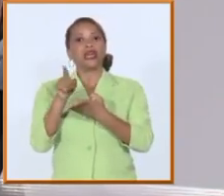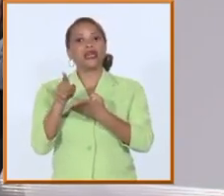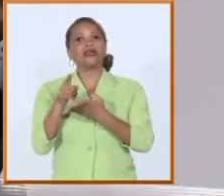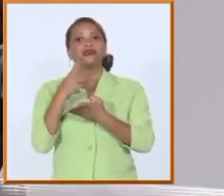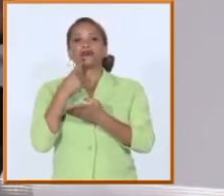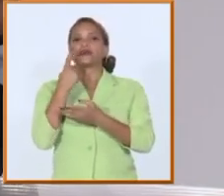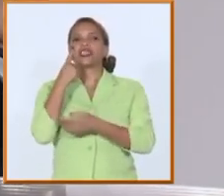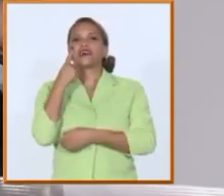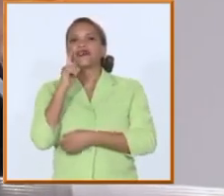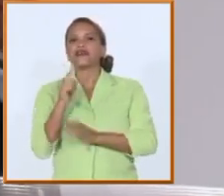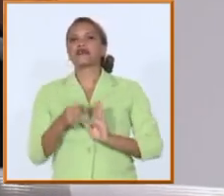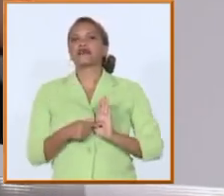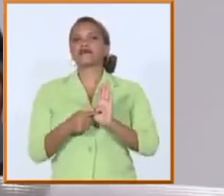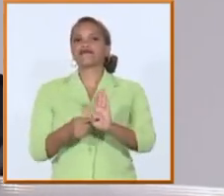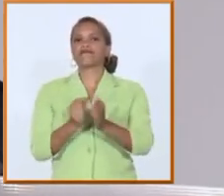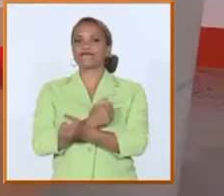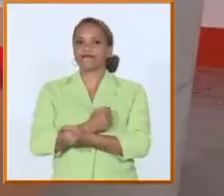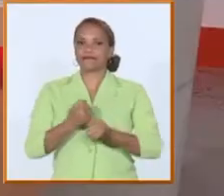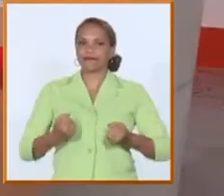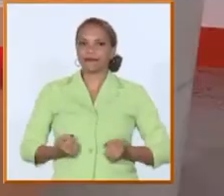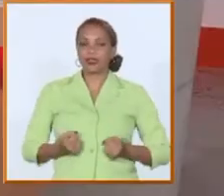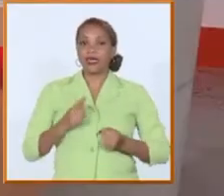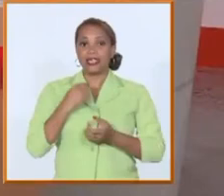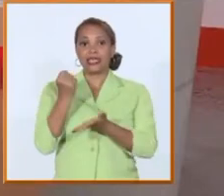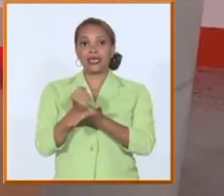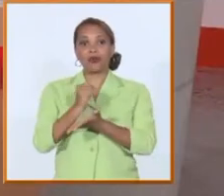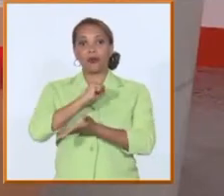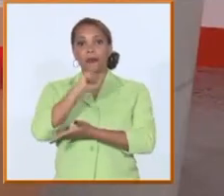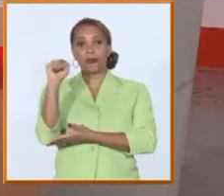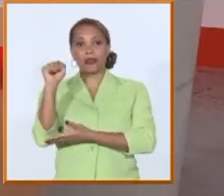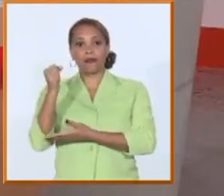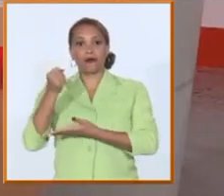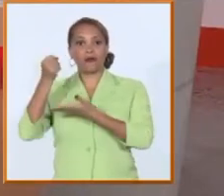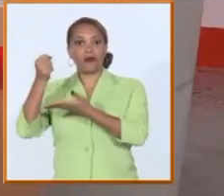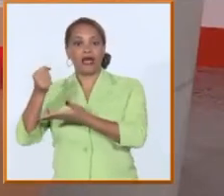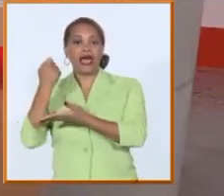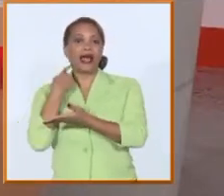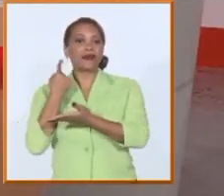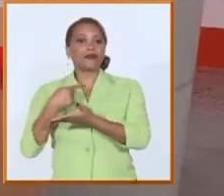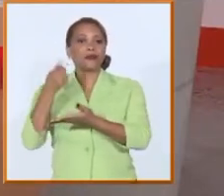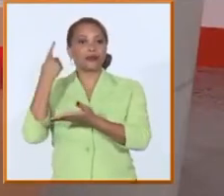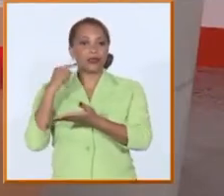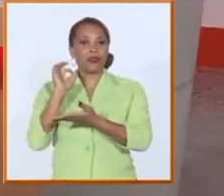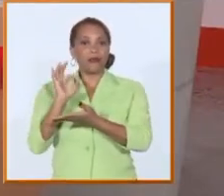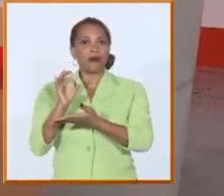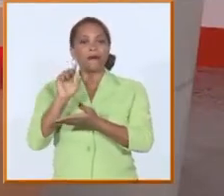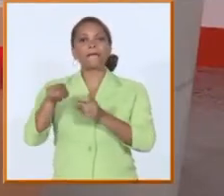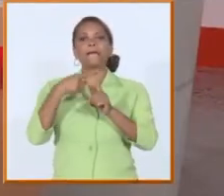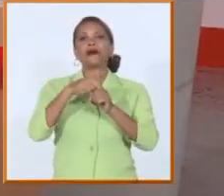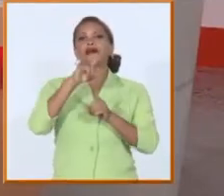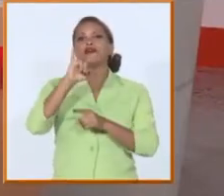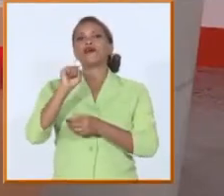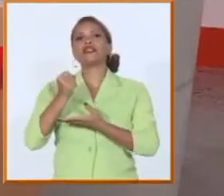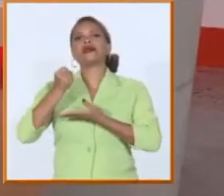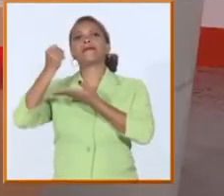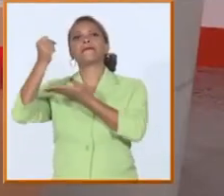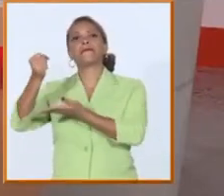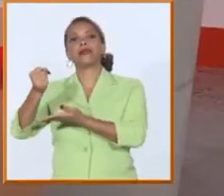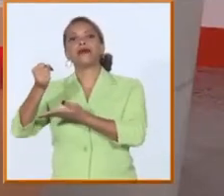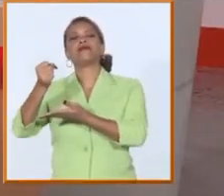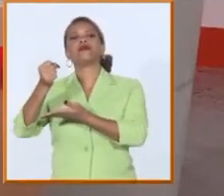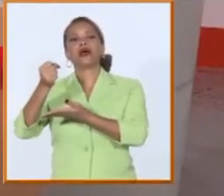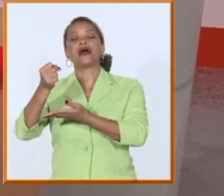esfuerzo es más te puedo decir que de esos premios el año pasado unos más de 90 premios fueron a